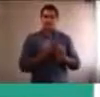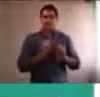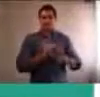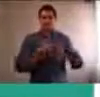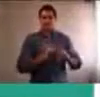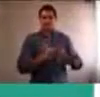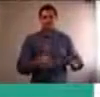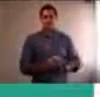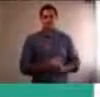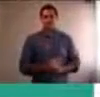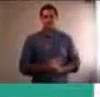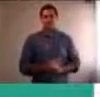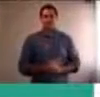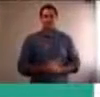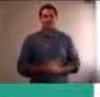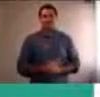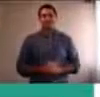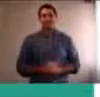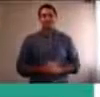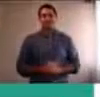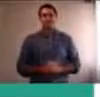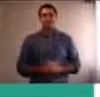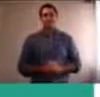en otra situación, no en esta, ¿no?